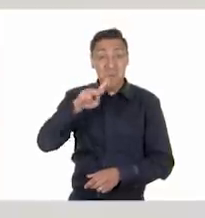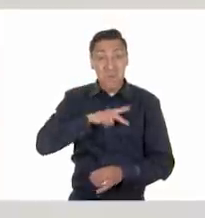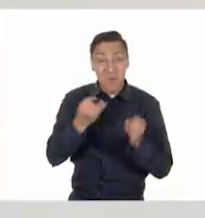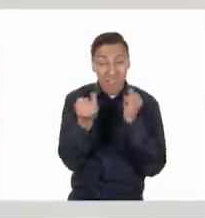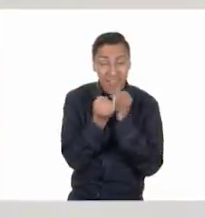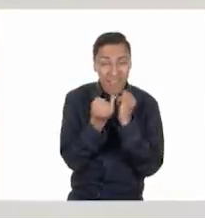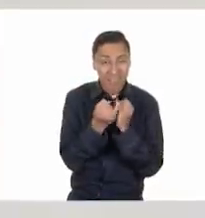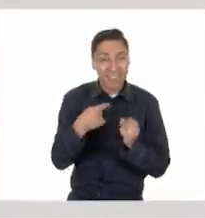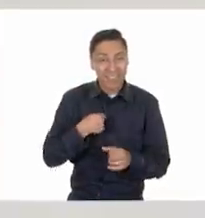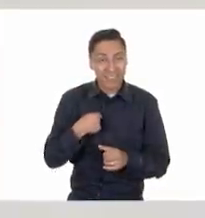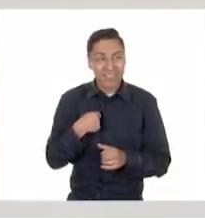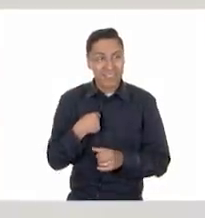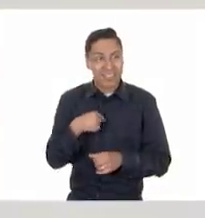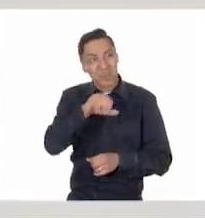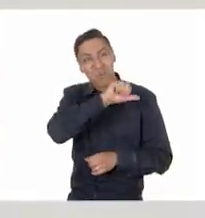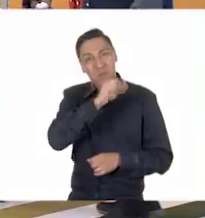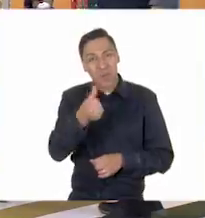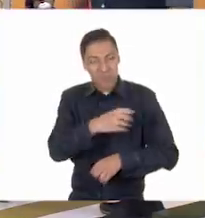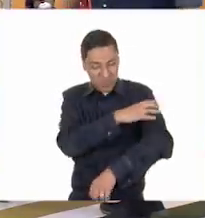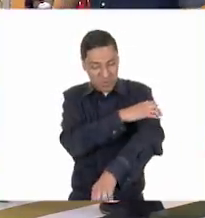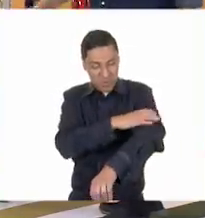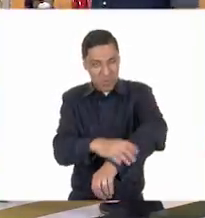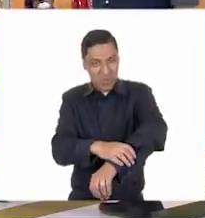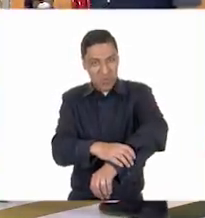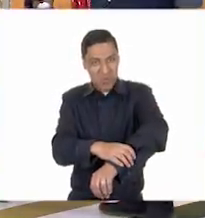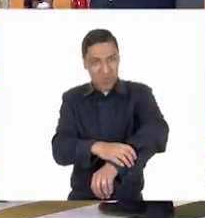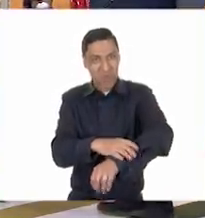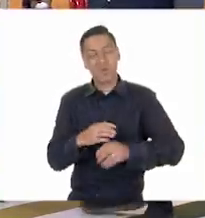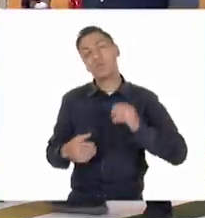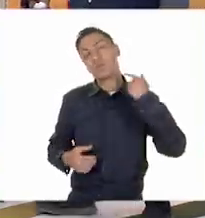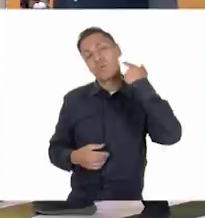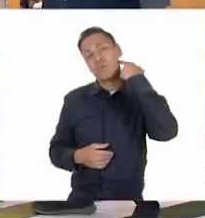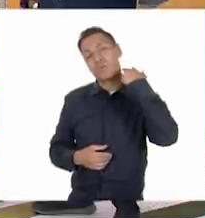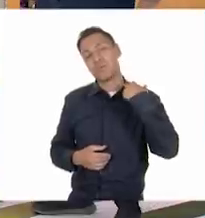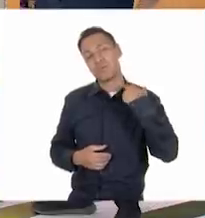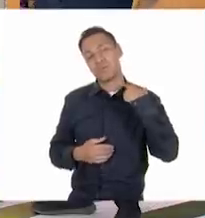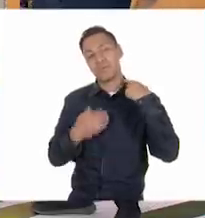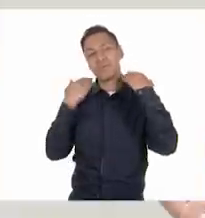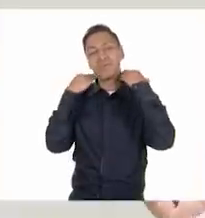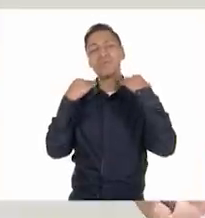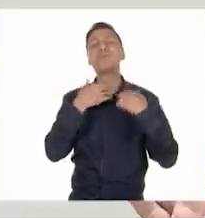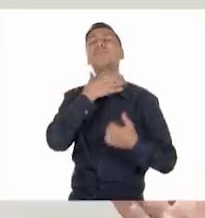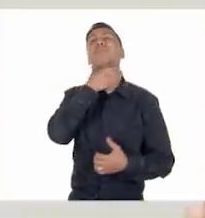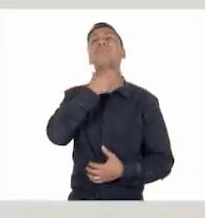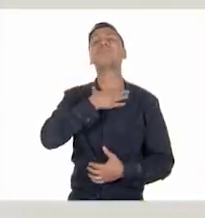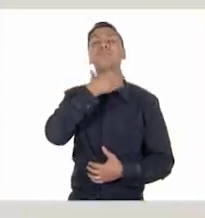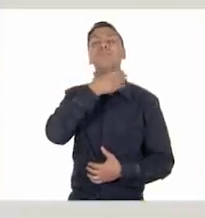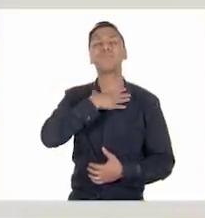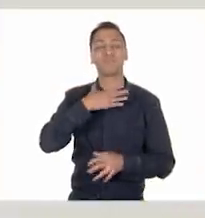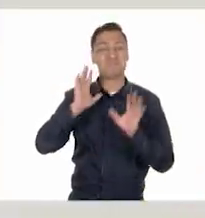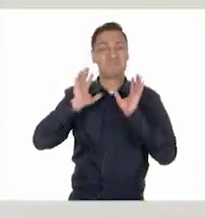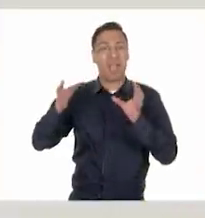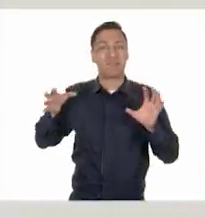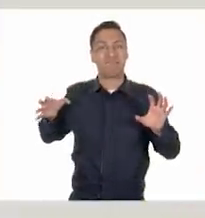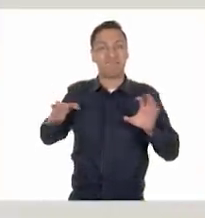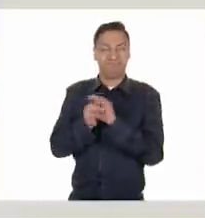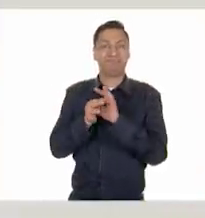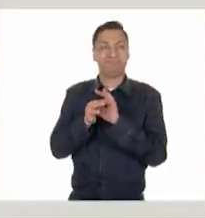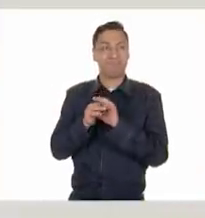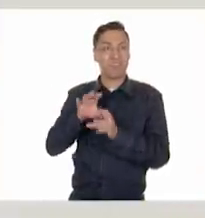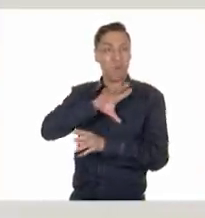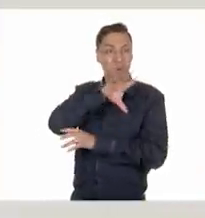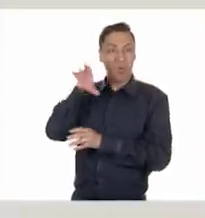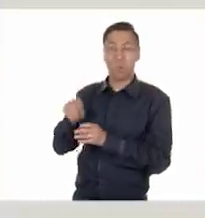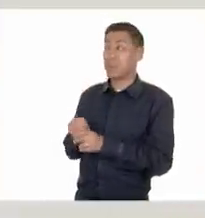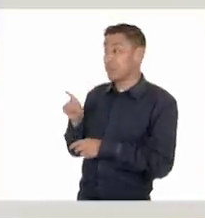Y por último tenemos otro brazo y una parte del cuerpo. Ahí están nuestros rompecabezas. Muy bien. bien. Pues ahí está